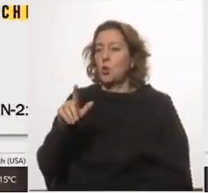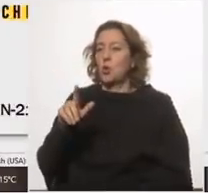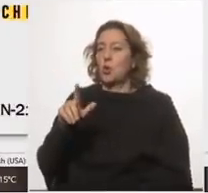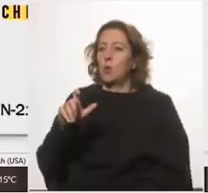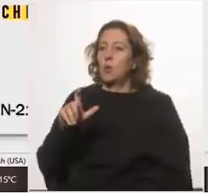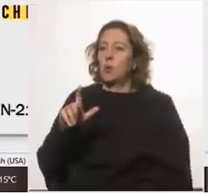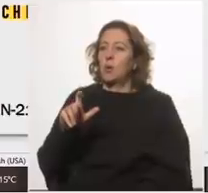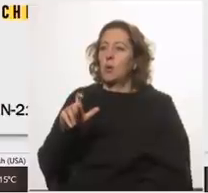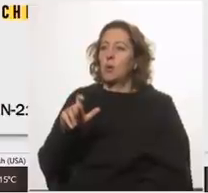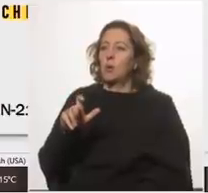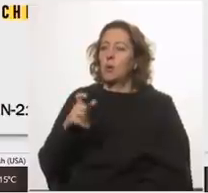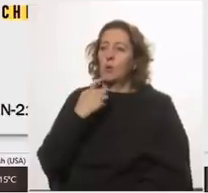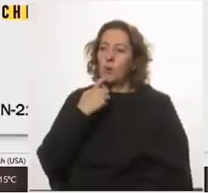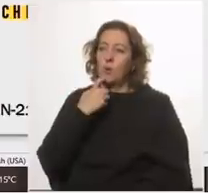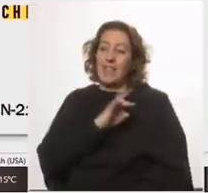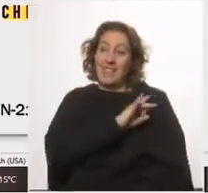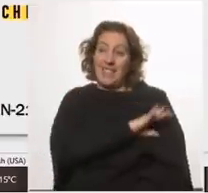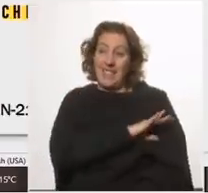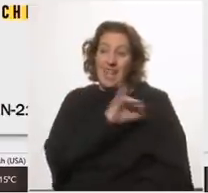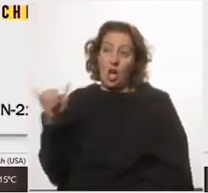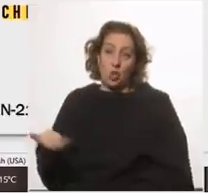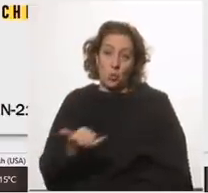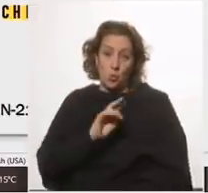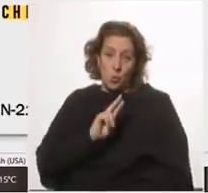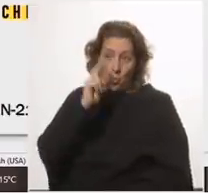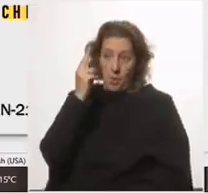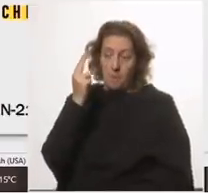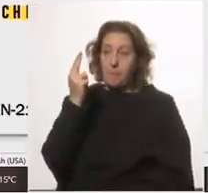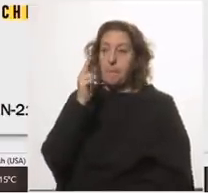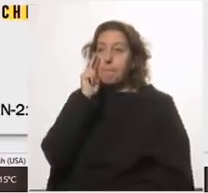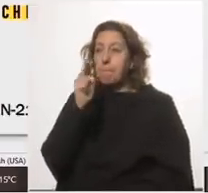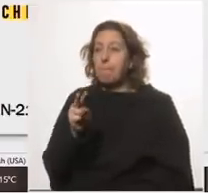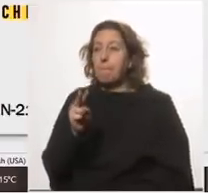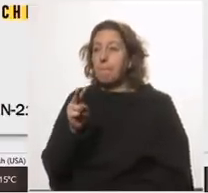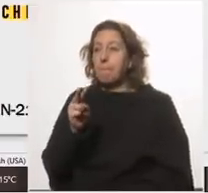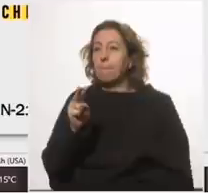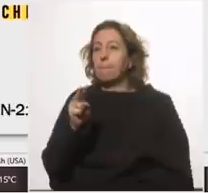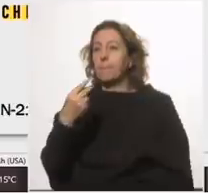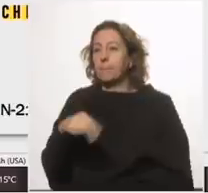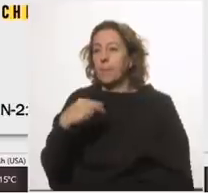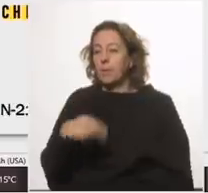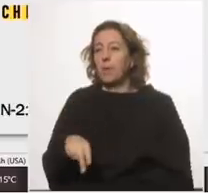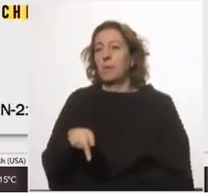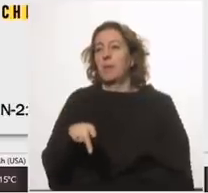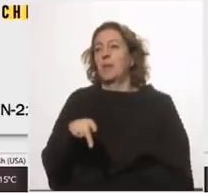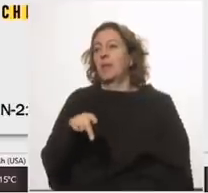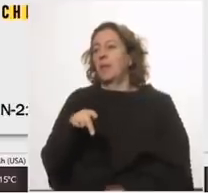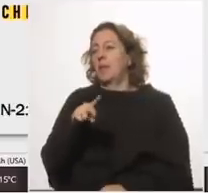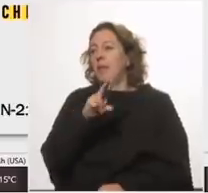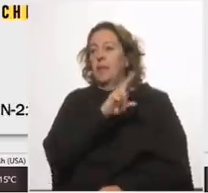Chile la azul es Uruguay fíjense que en torno a noviembre diciembre hay una misma ola